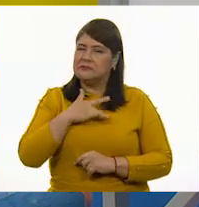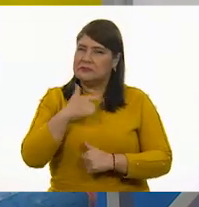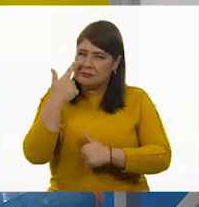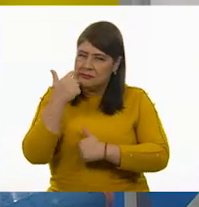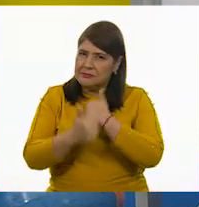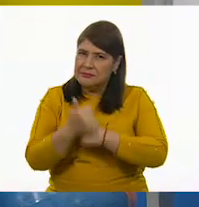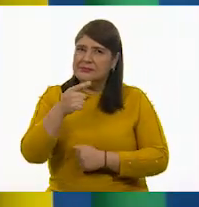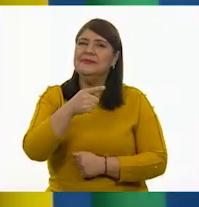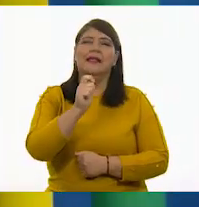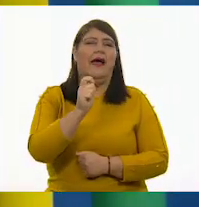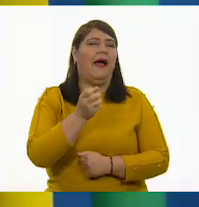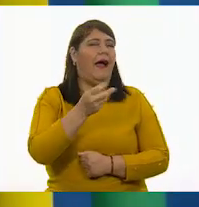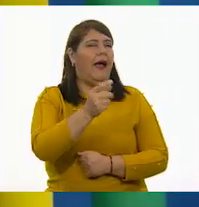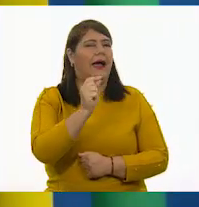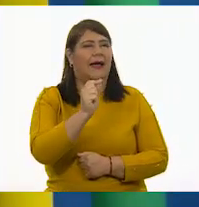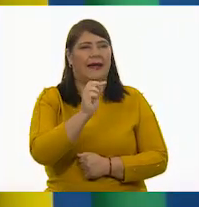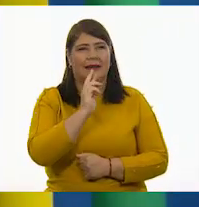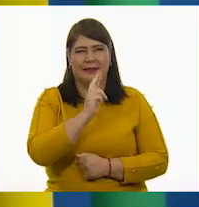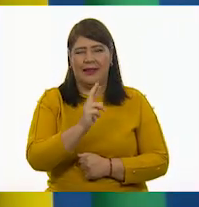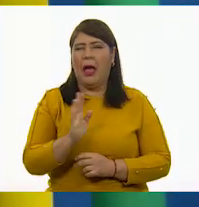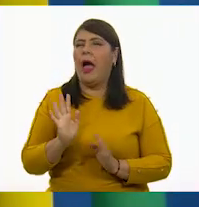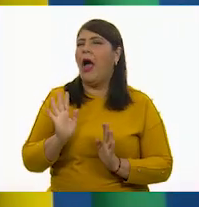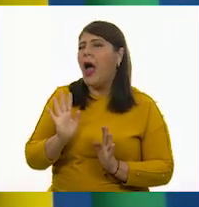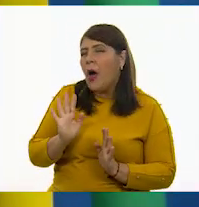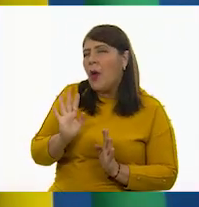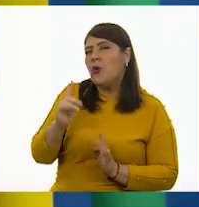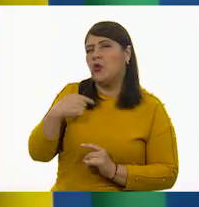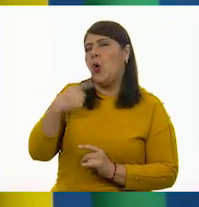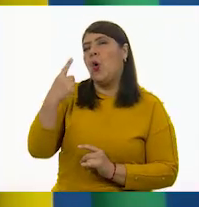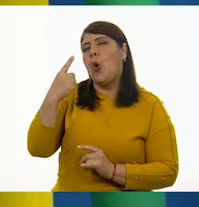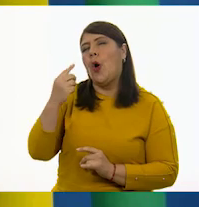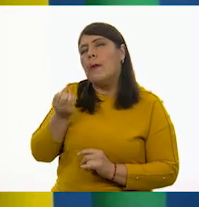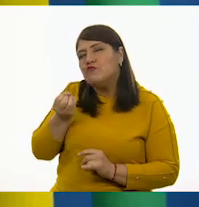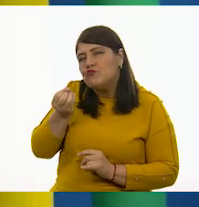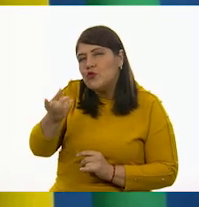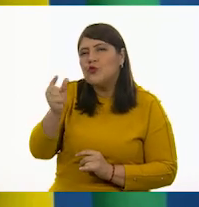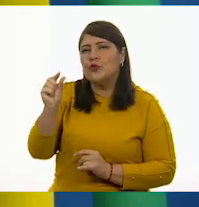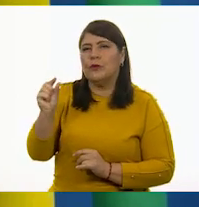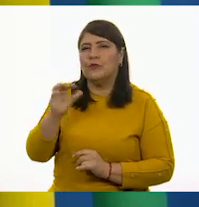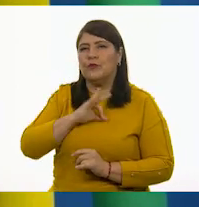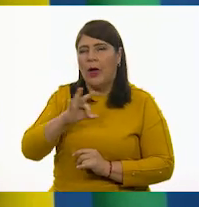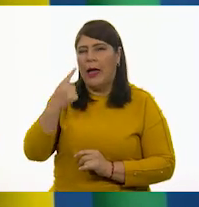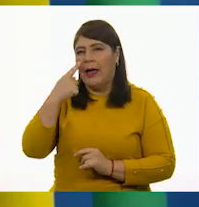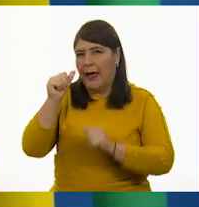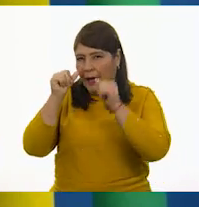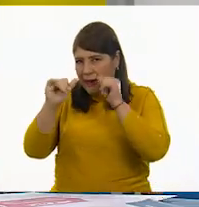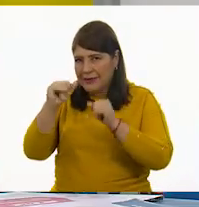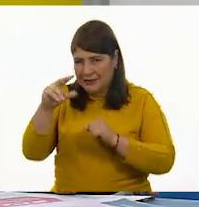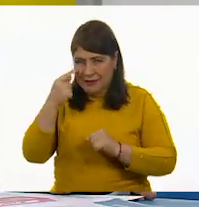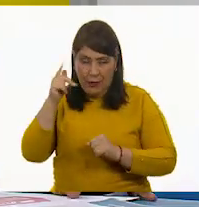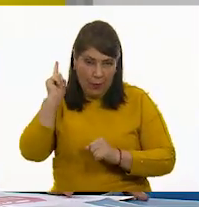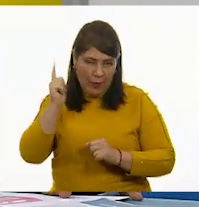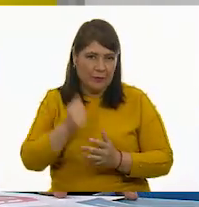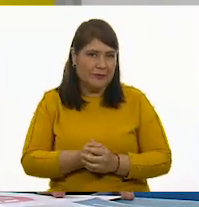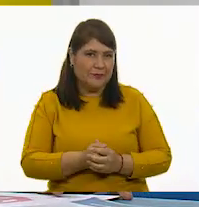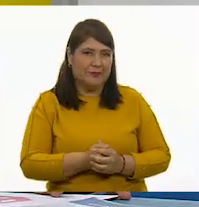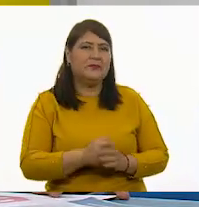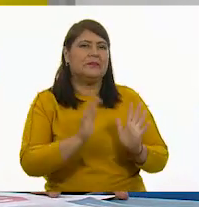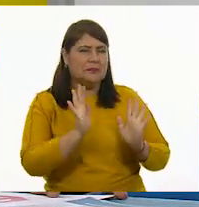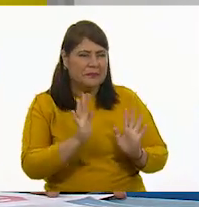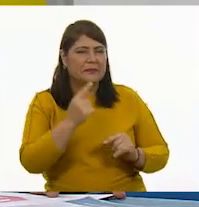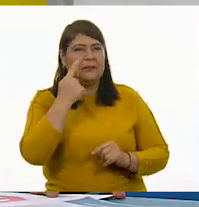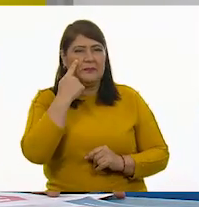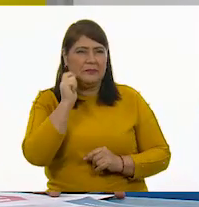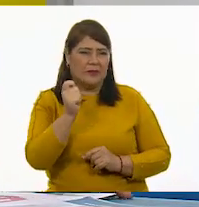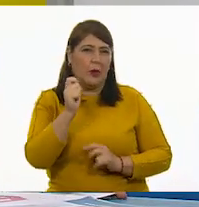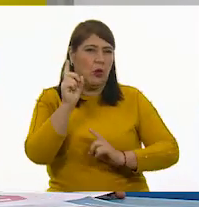casi la respuesta, ¿eh? Una pista pequeñita, pequeñita. Ojalá me hayan puesto atención. Sí, y bueno, para que no nos quedemos con